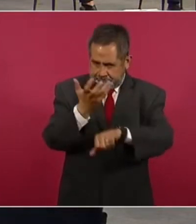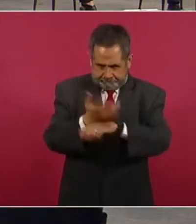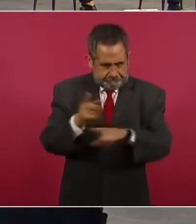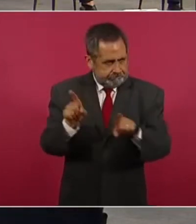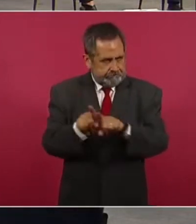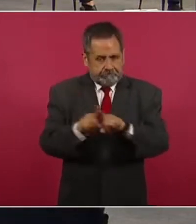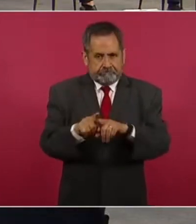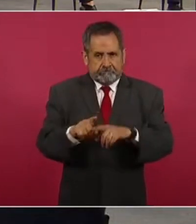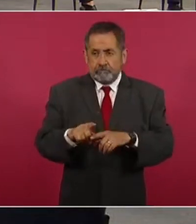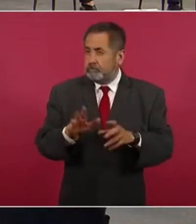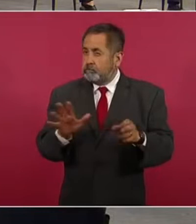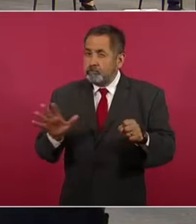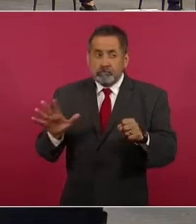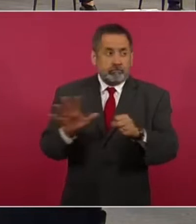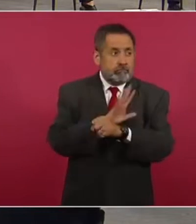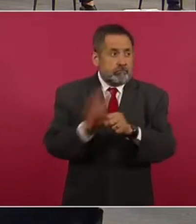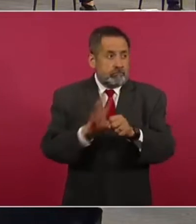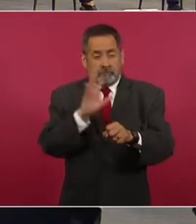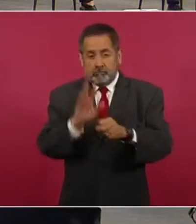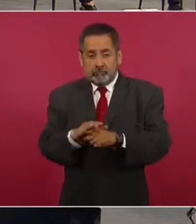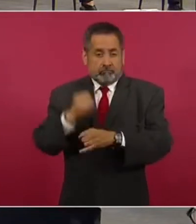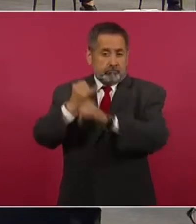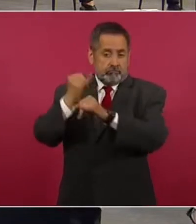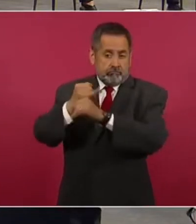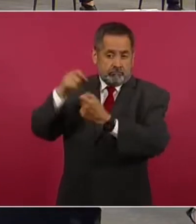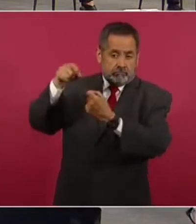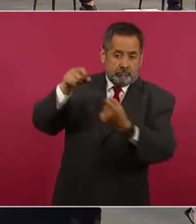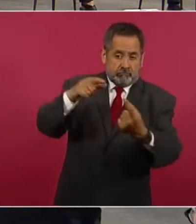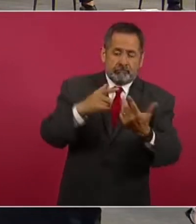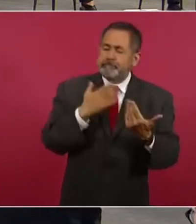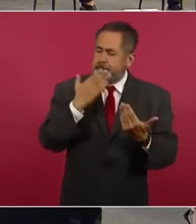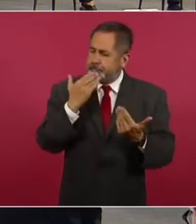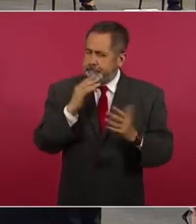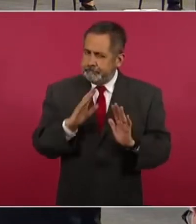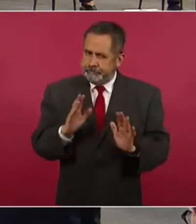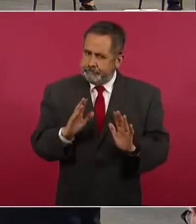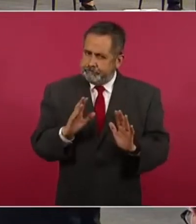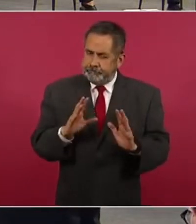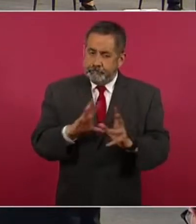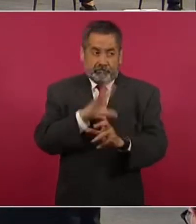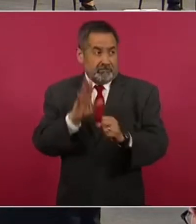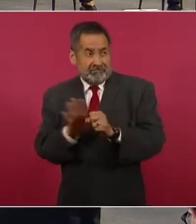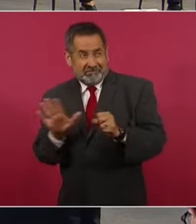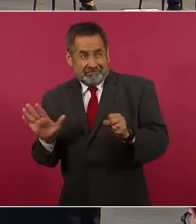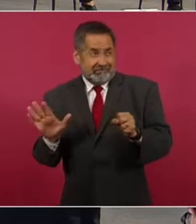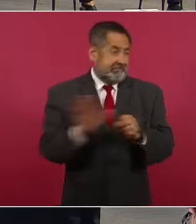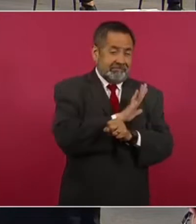no tienen posibilidad de comunicar en todo el territorio